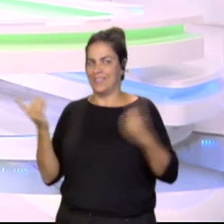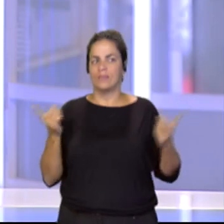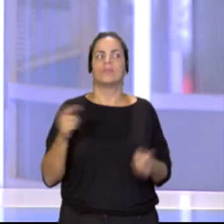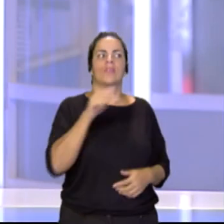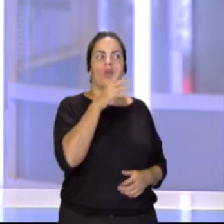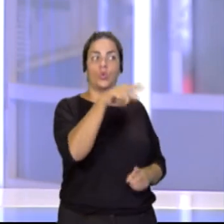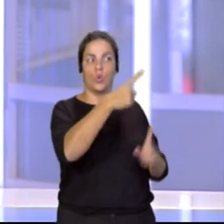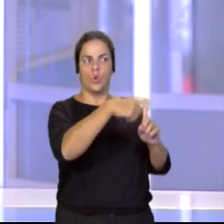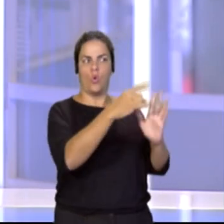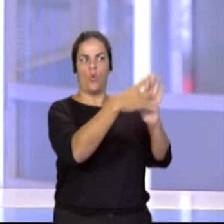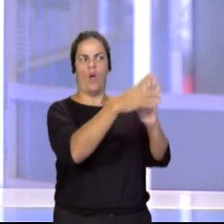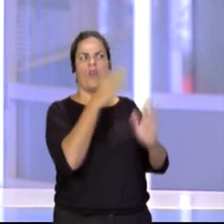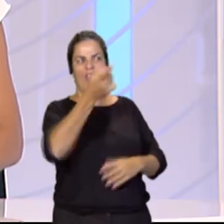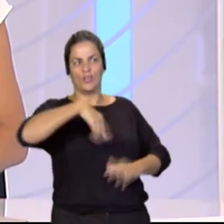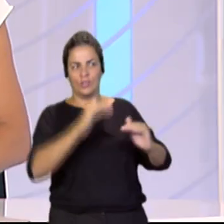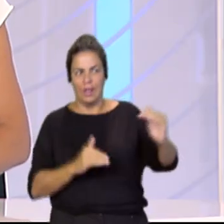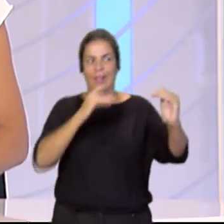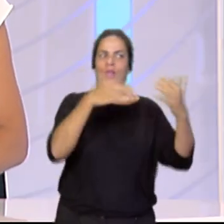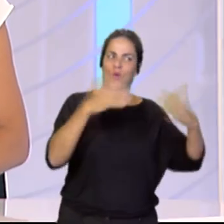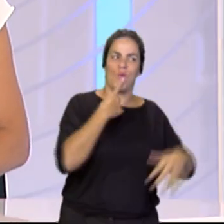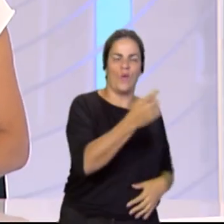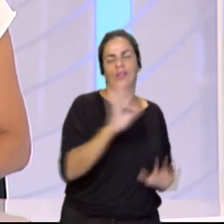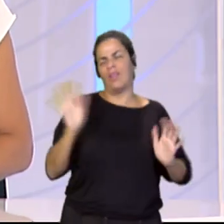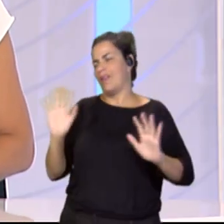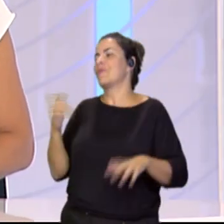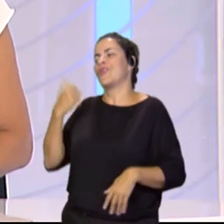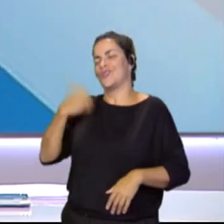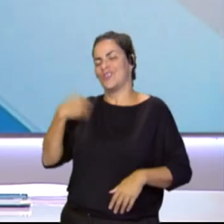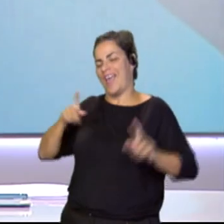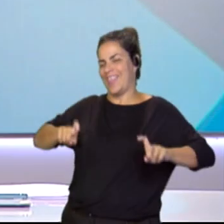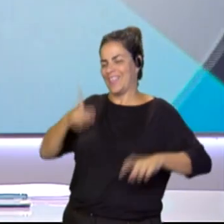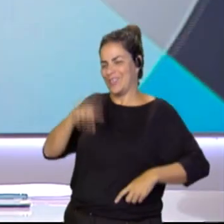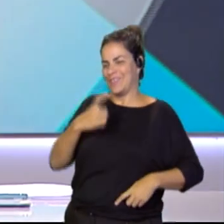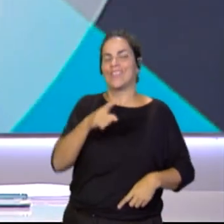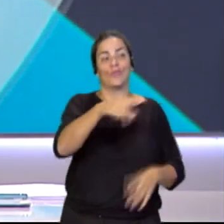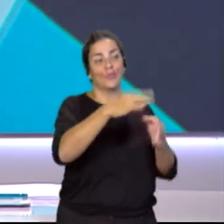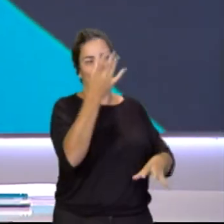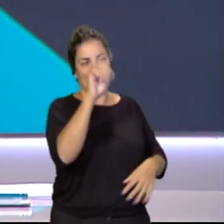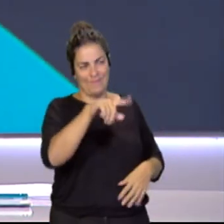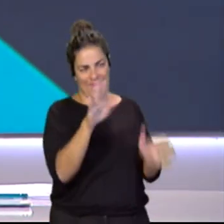muy alto. Bueno, no creas tú, pero bueno, ya te empieza a necesario un descanso. suerte también en tu nueva etapa. Gracias, gracias. Gracias, Estivali. Bueno, se